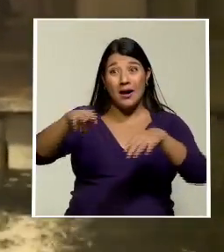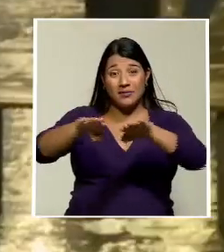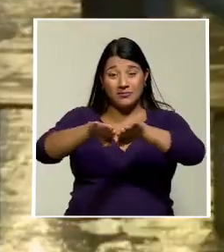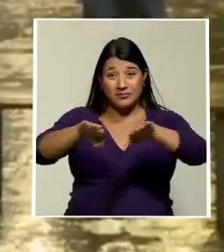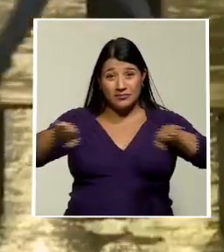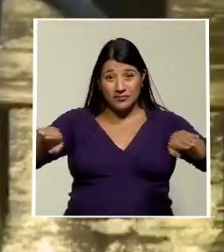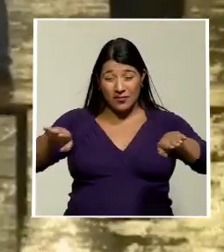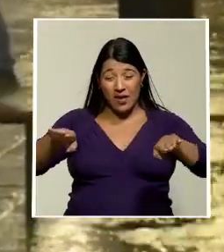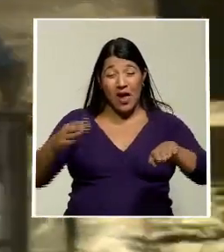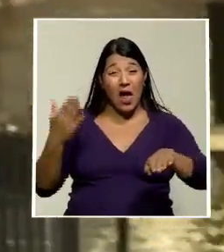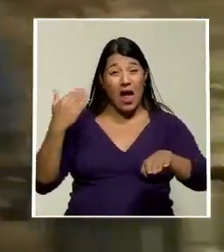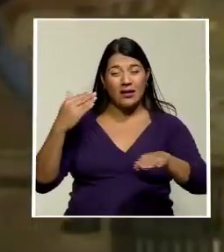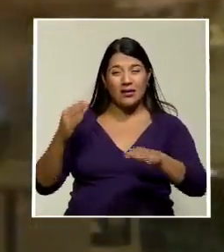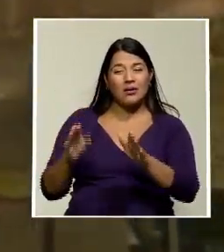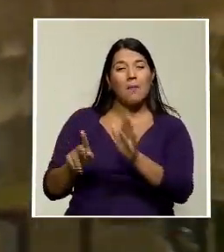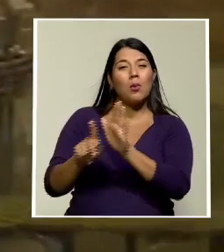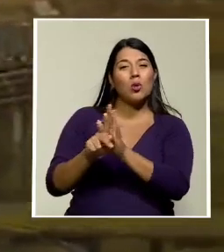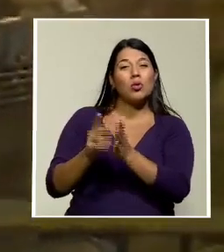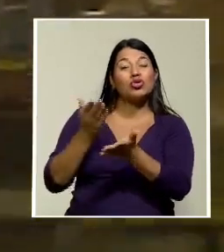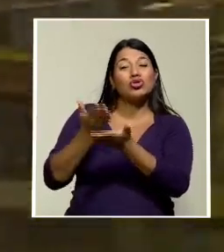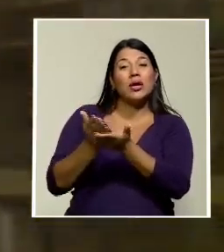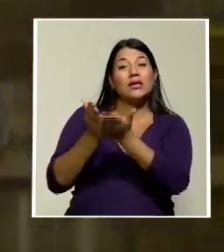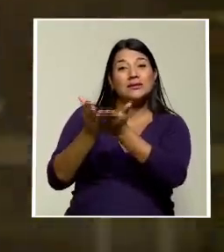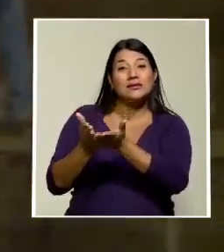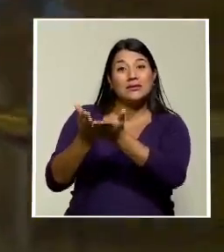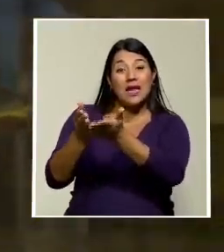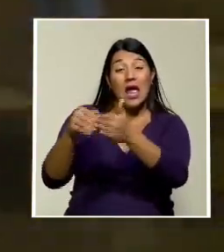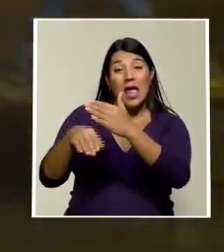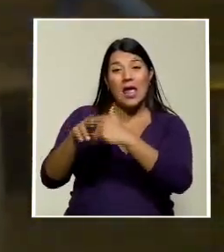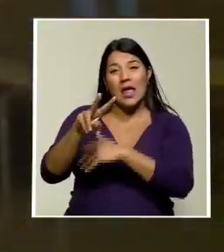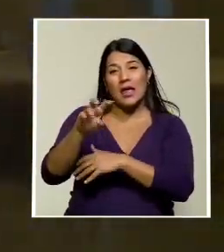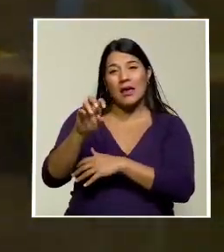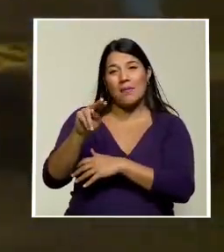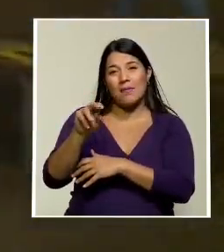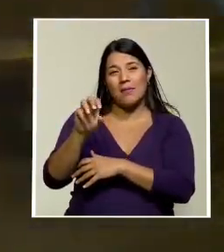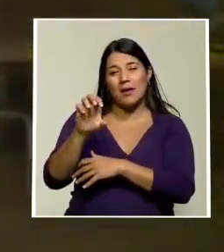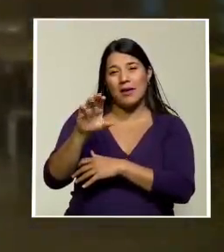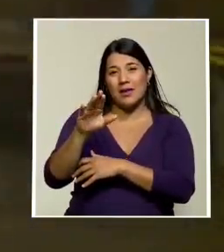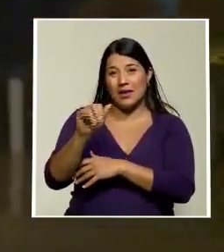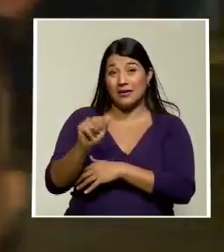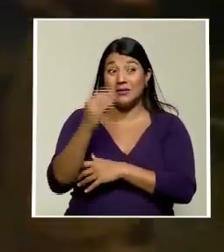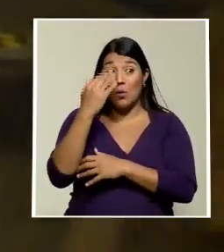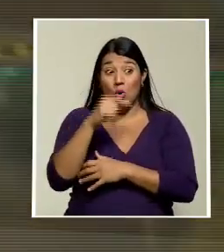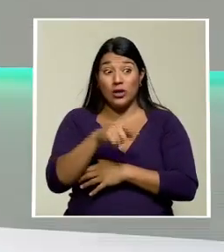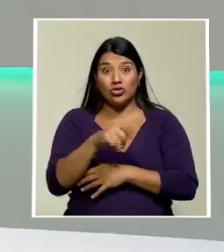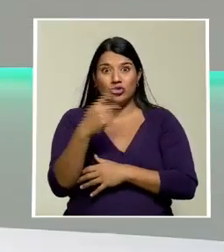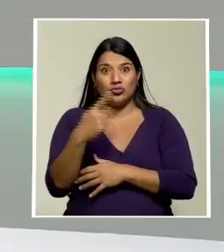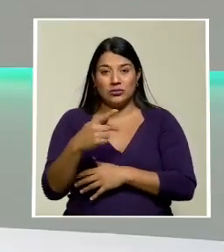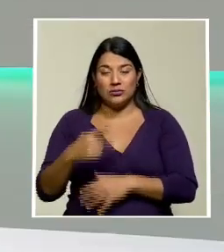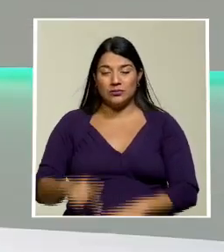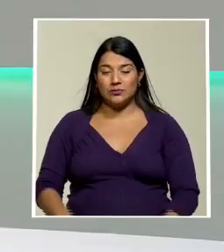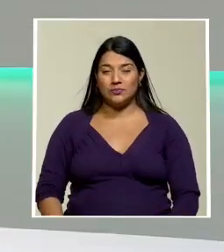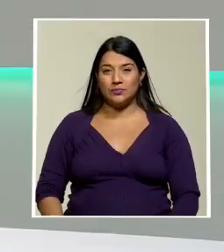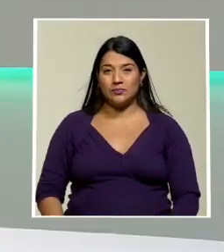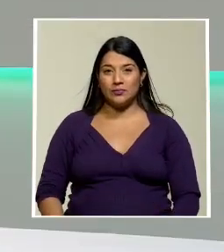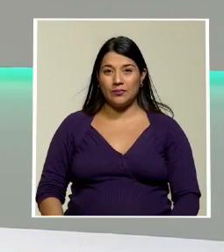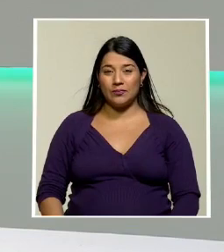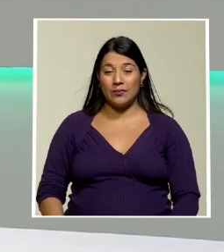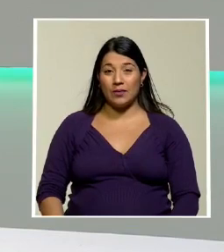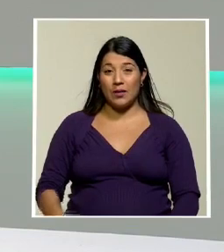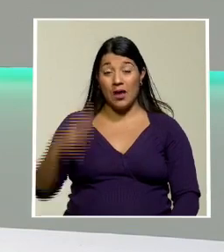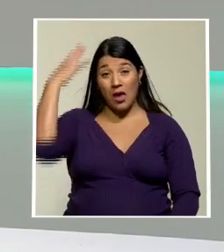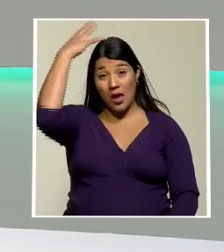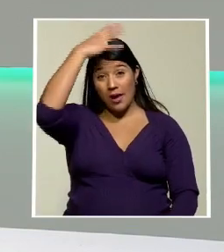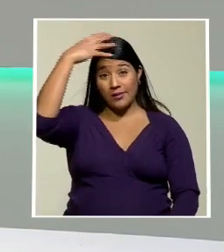prohibió la llegada de cruceros a Venecia evitando así que entrara en la lista de patrimonio en riesgo de la UNESCO los talibanes